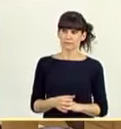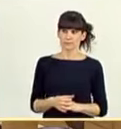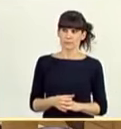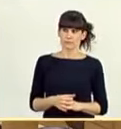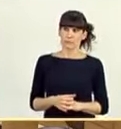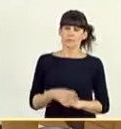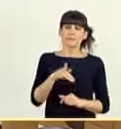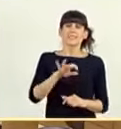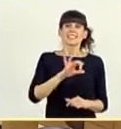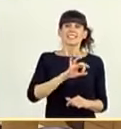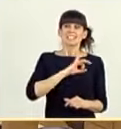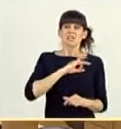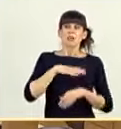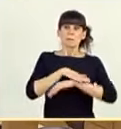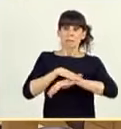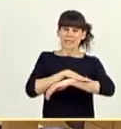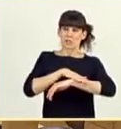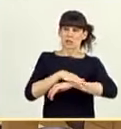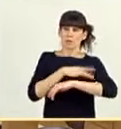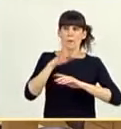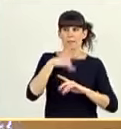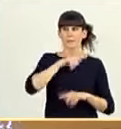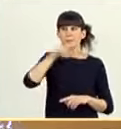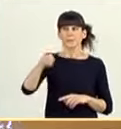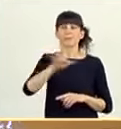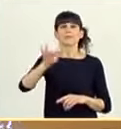Señor ministro, tiene la palabra el senador Picornel.